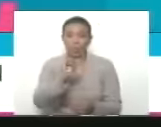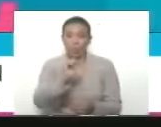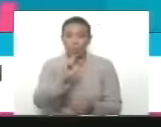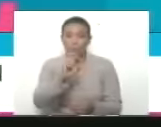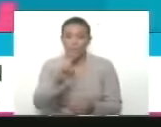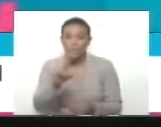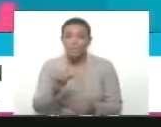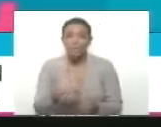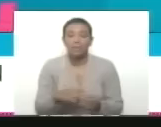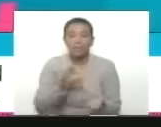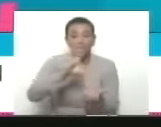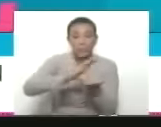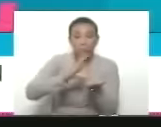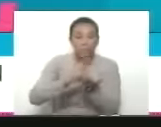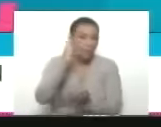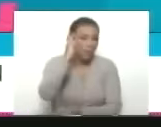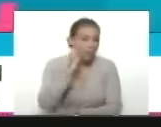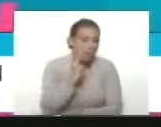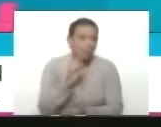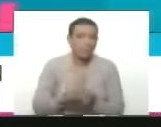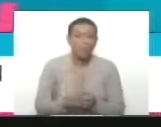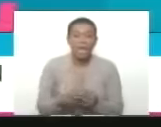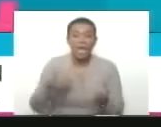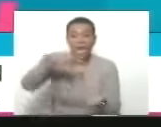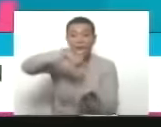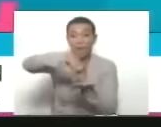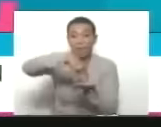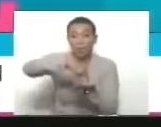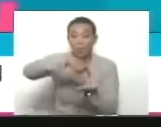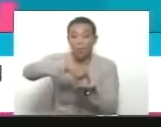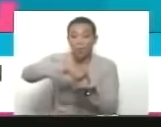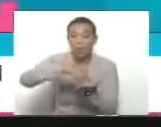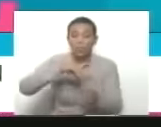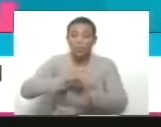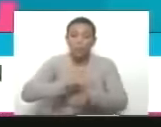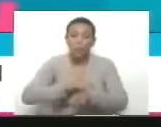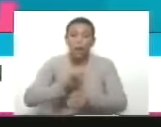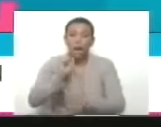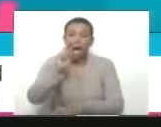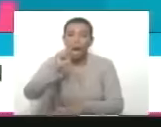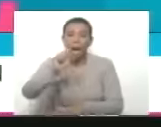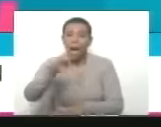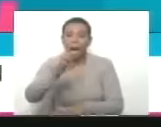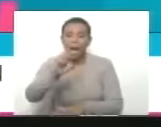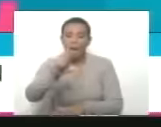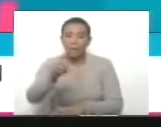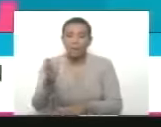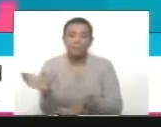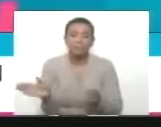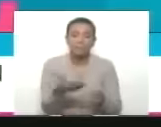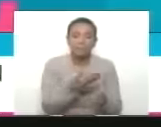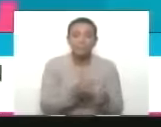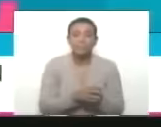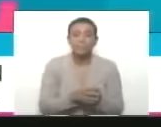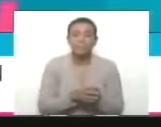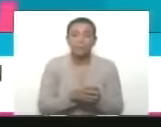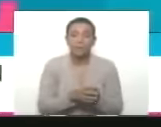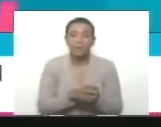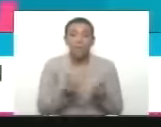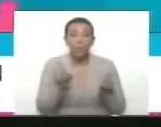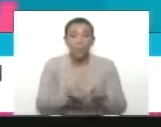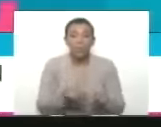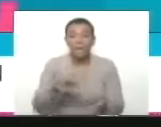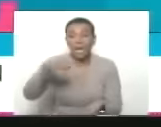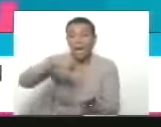Páez de Ciudad Bolívar en Carabobo el hospital nacional doctor Ángel Larralde igual